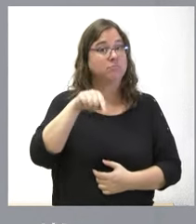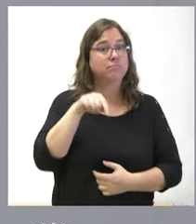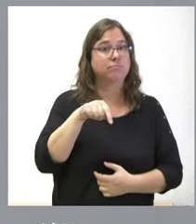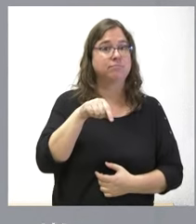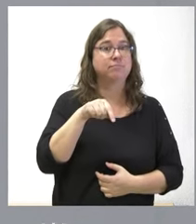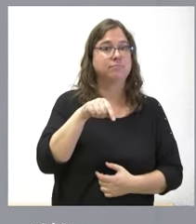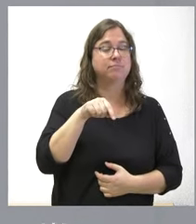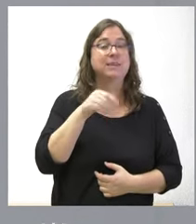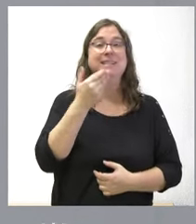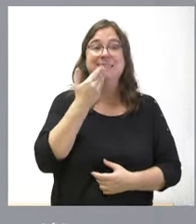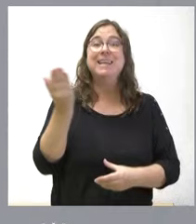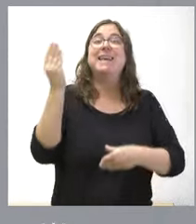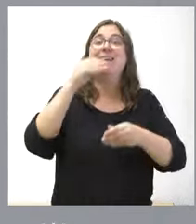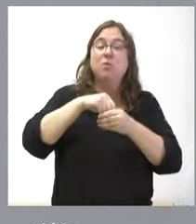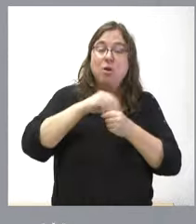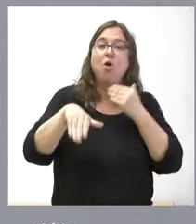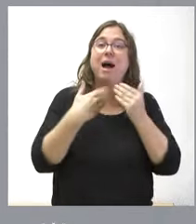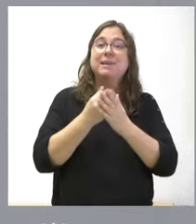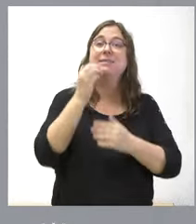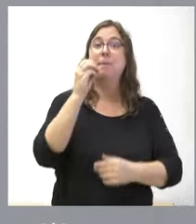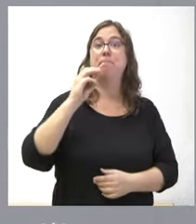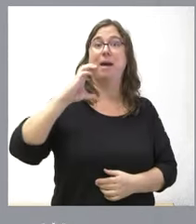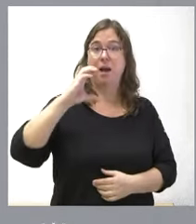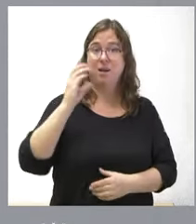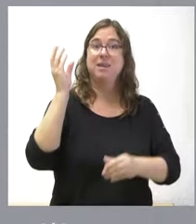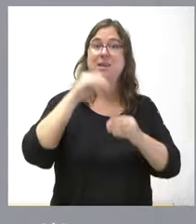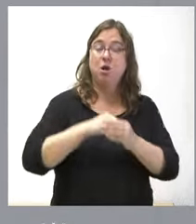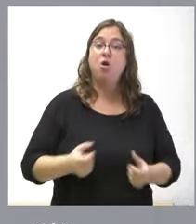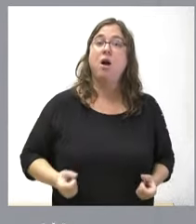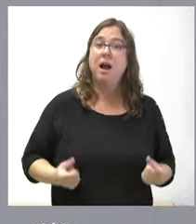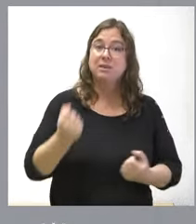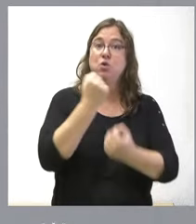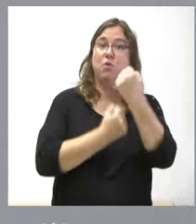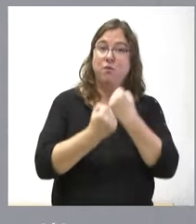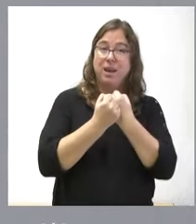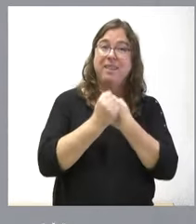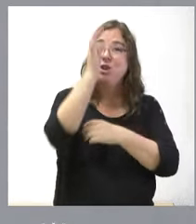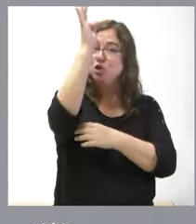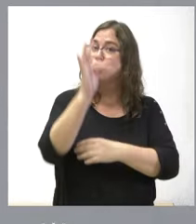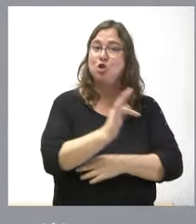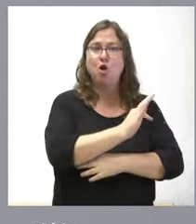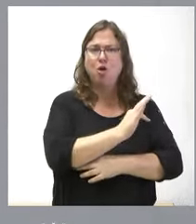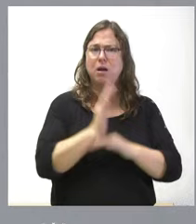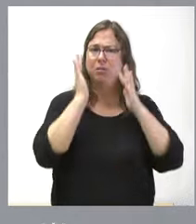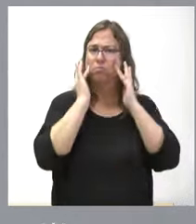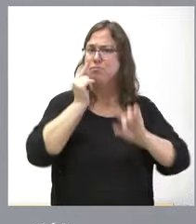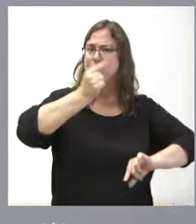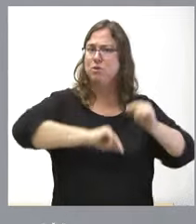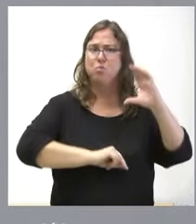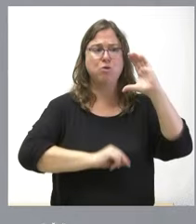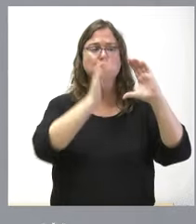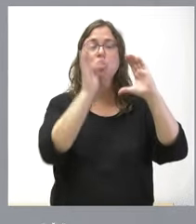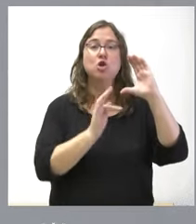incluyendo incluso la PAC, los gastos financieros y el conjunto del presupuesto, nos situamos como la comunidad autónoma que más